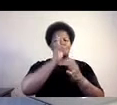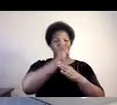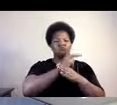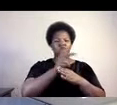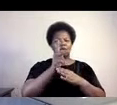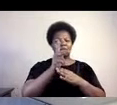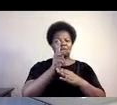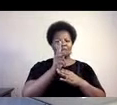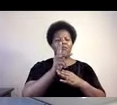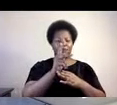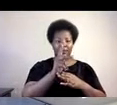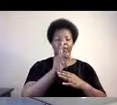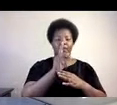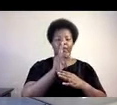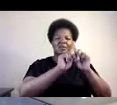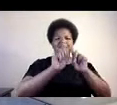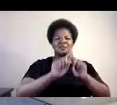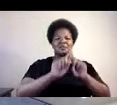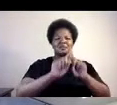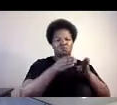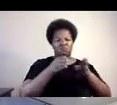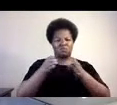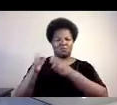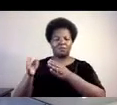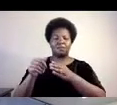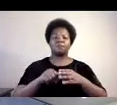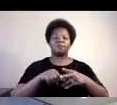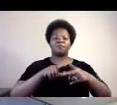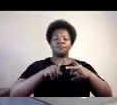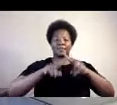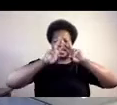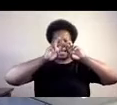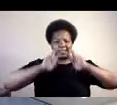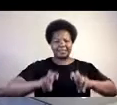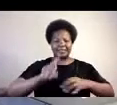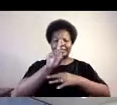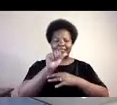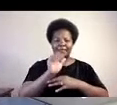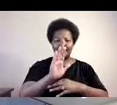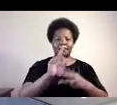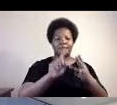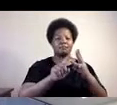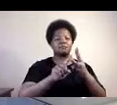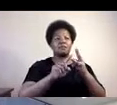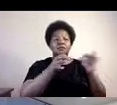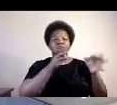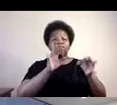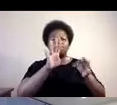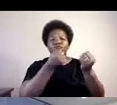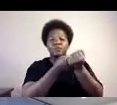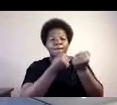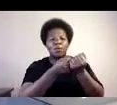del mundo tradicional y también de los servicios coordinados como los hechos que describen,